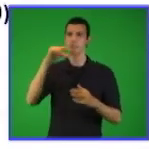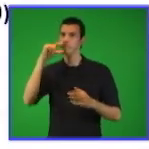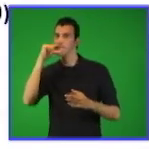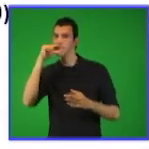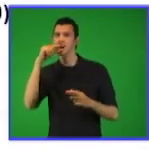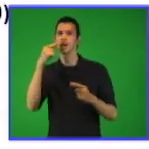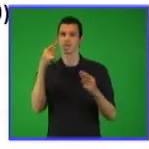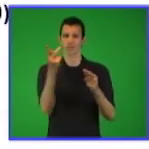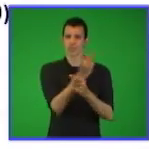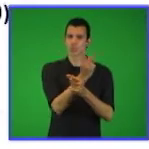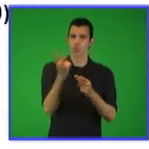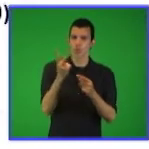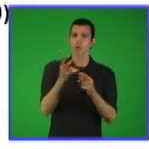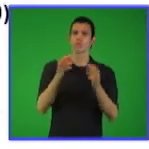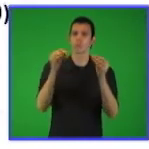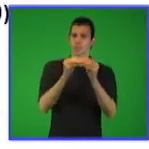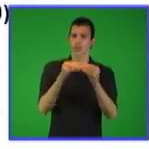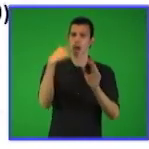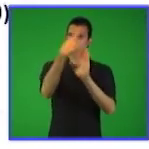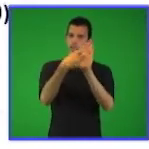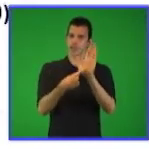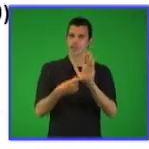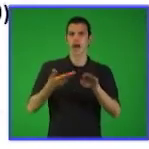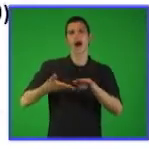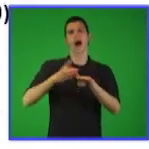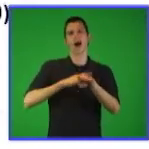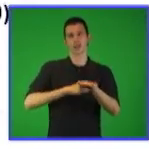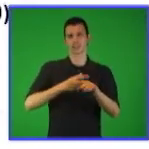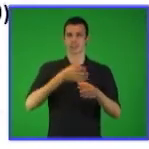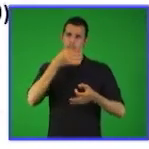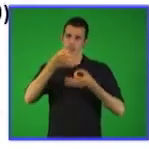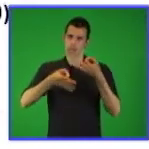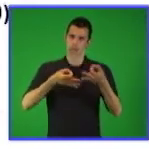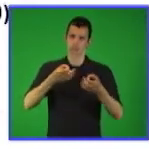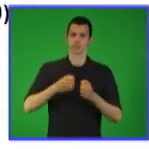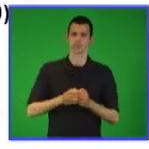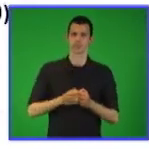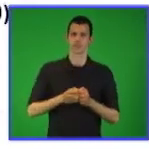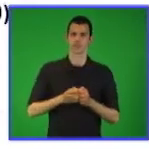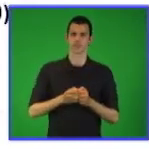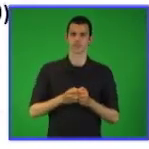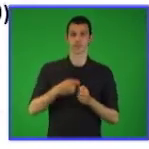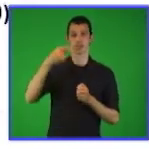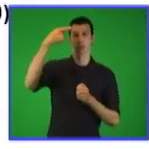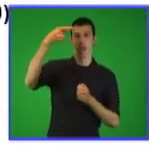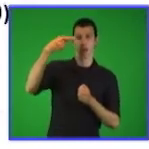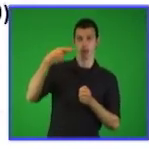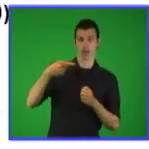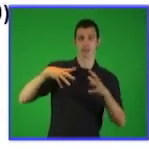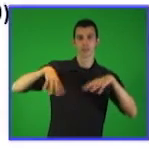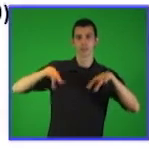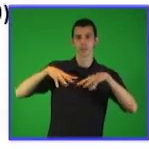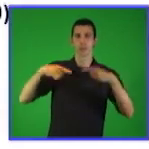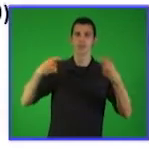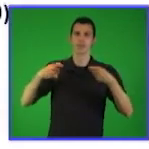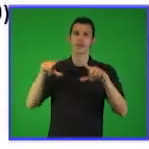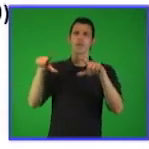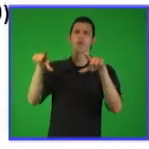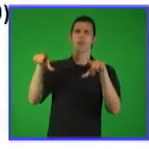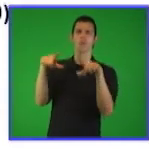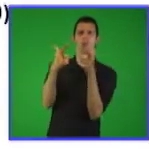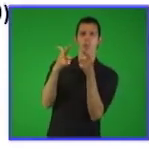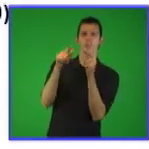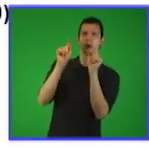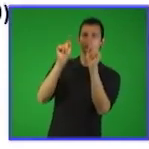B que cumplen las condiciones indicadas que en cada caso se cumple una de las